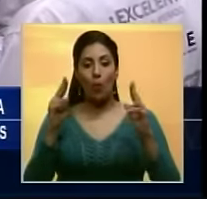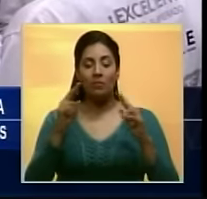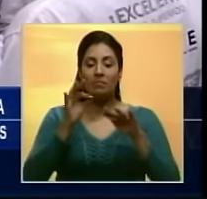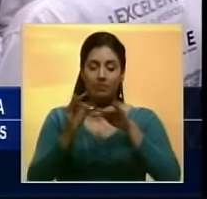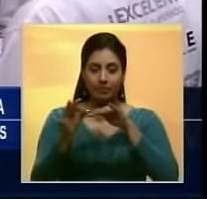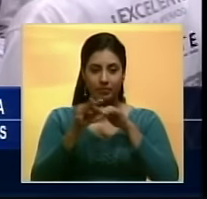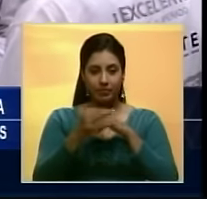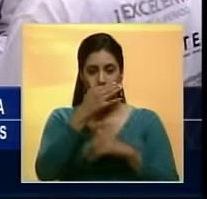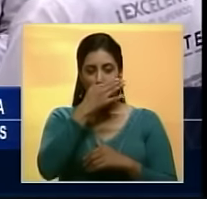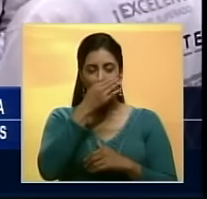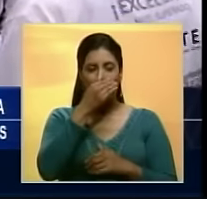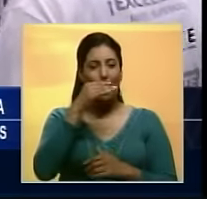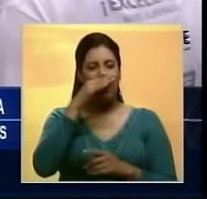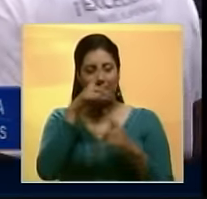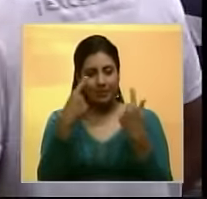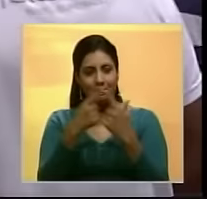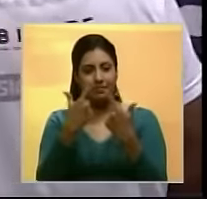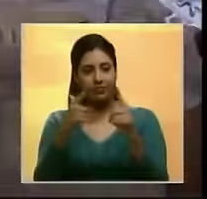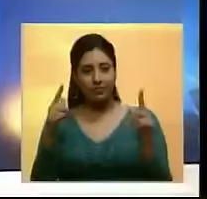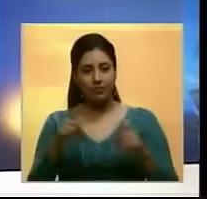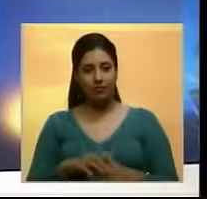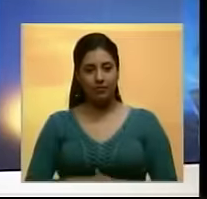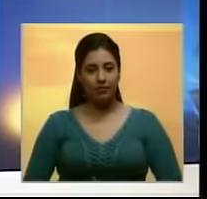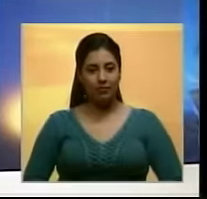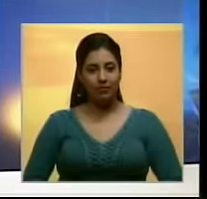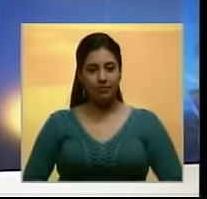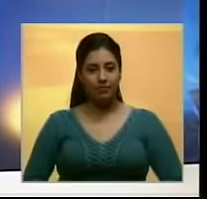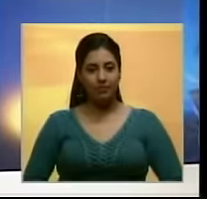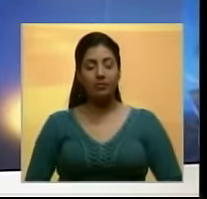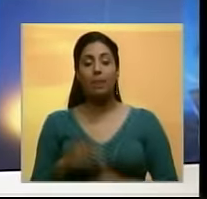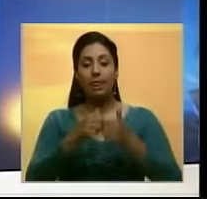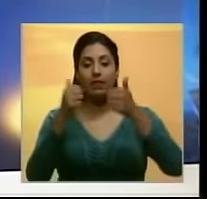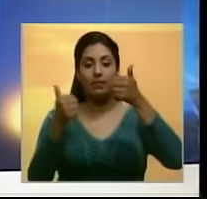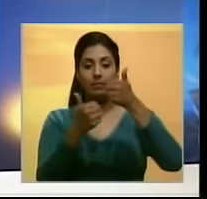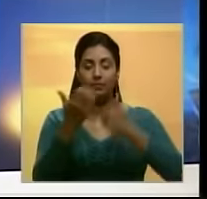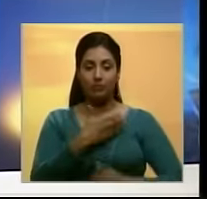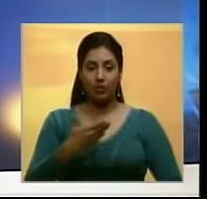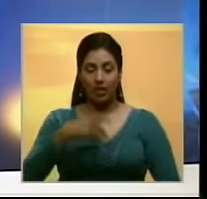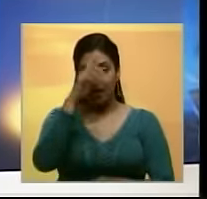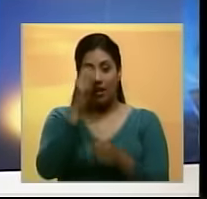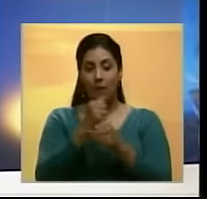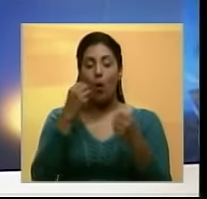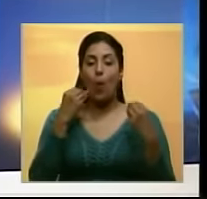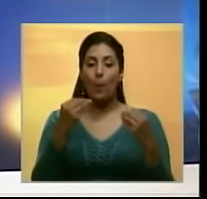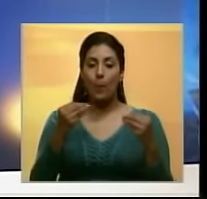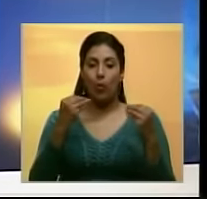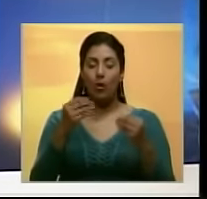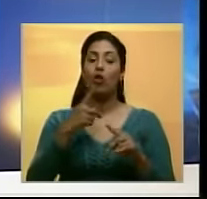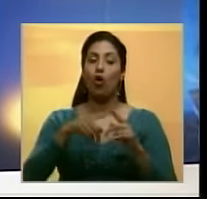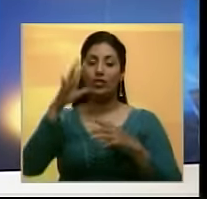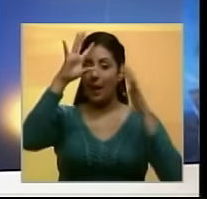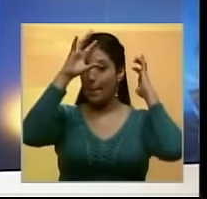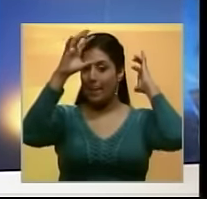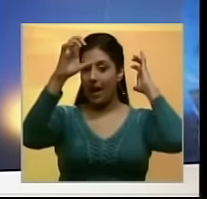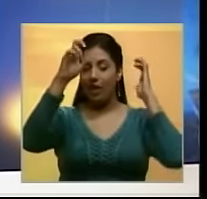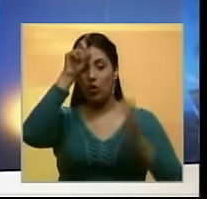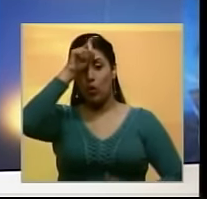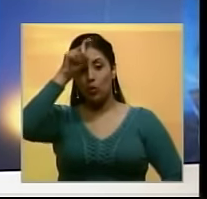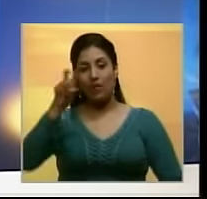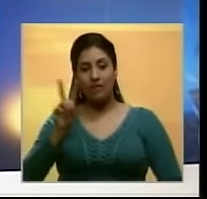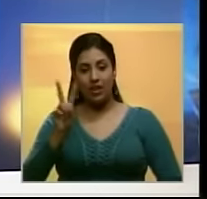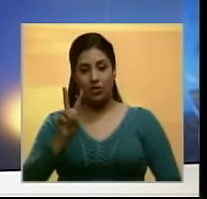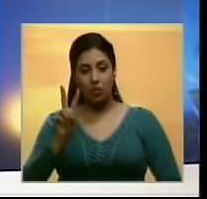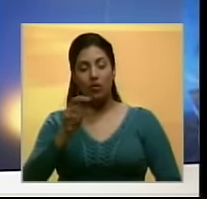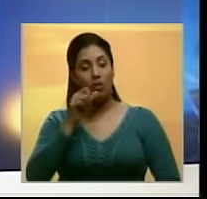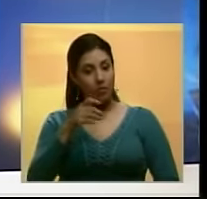los municipios Linares, Alcántara y Libertador. El vicepresidente de Obras Públicas, Ricardo Molina, y la embajadora de Turquía en Venezuela,